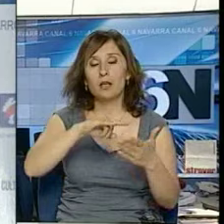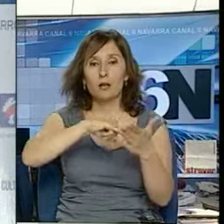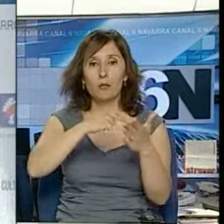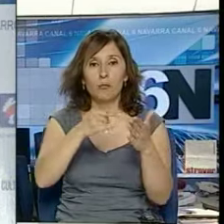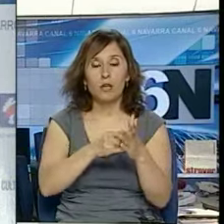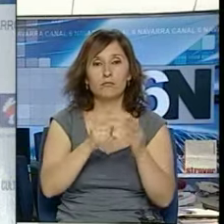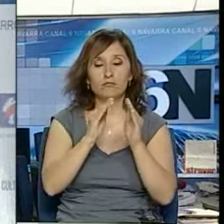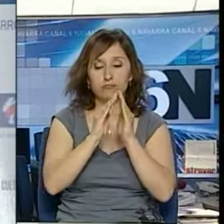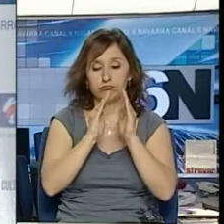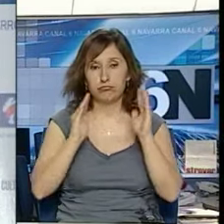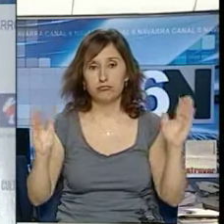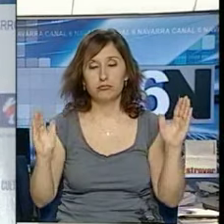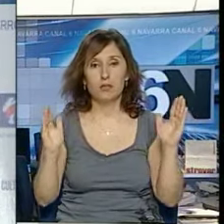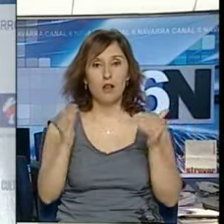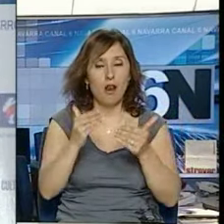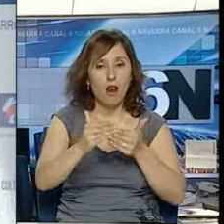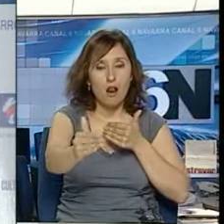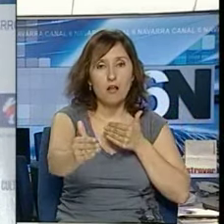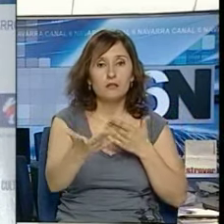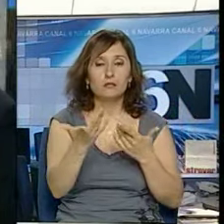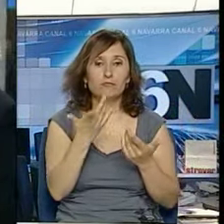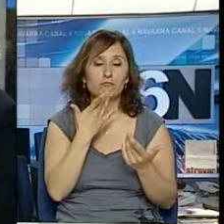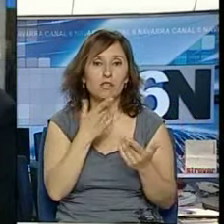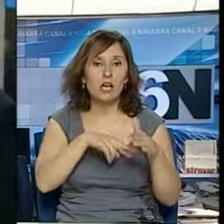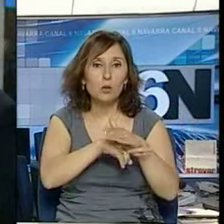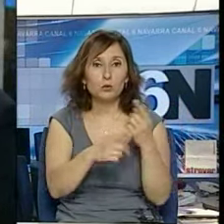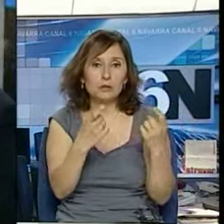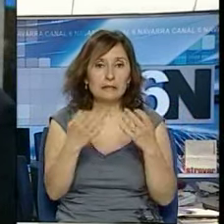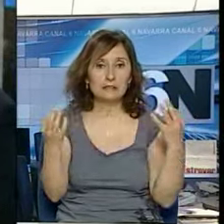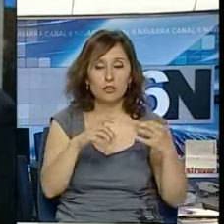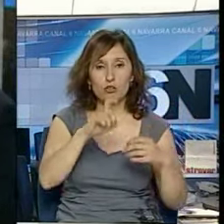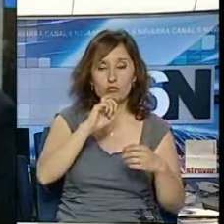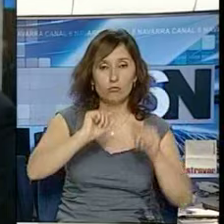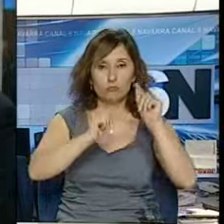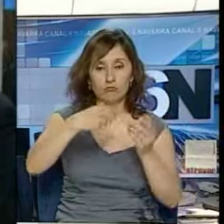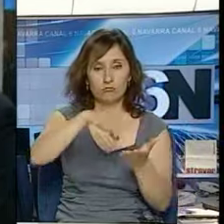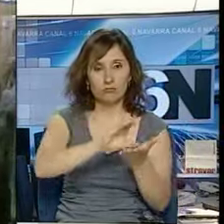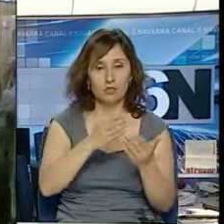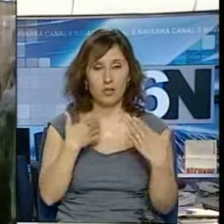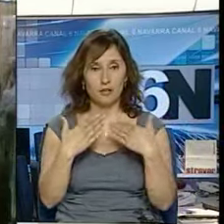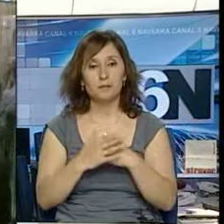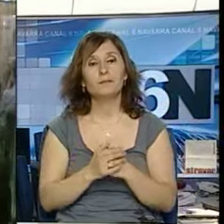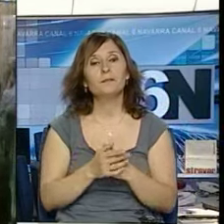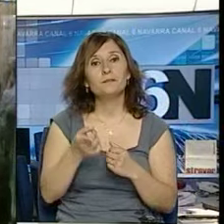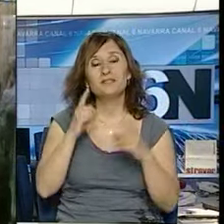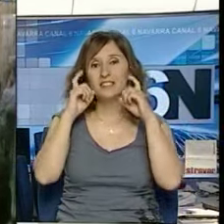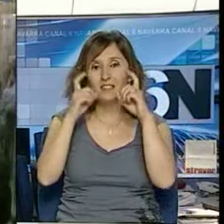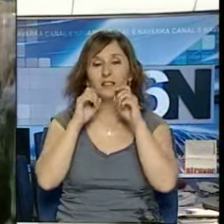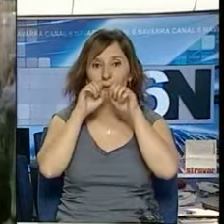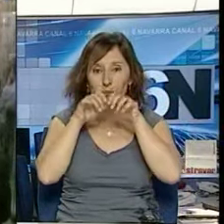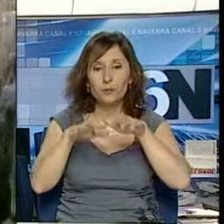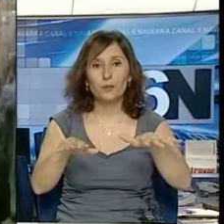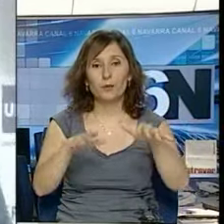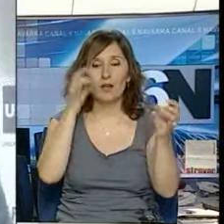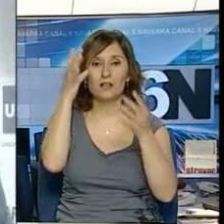que haga mucho más eficientes los recursos. Proponen fomentar las actividades didácticas y la divulgación e impulsar un plan